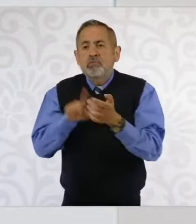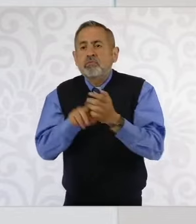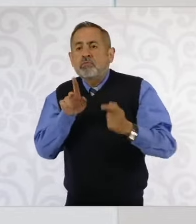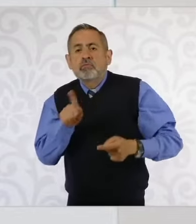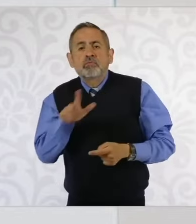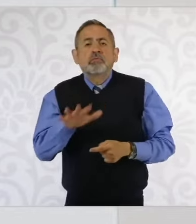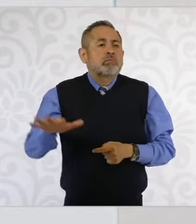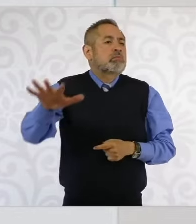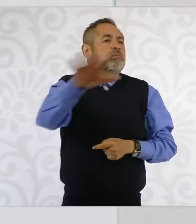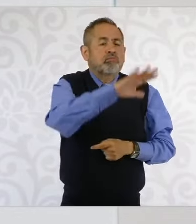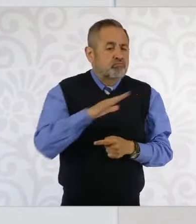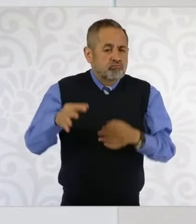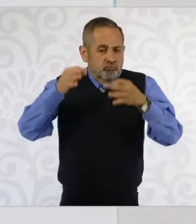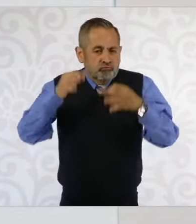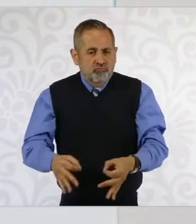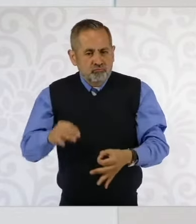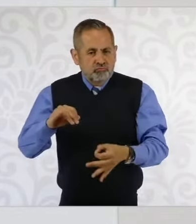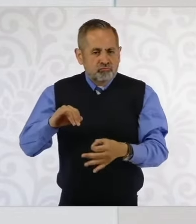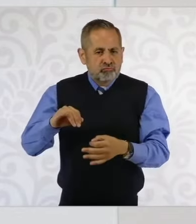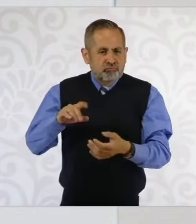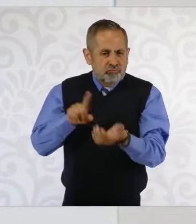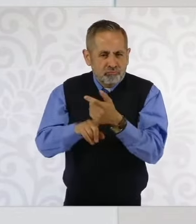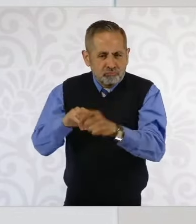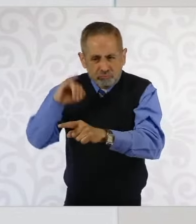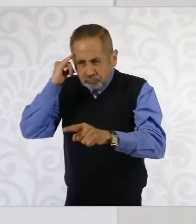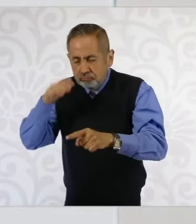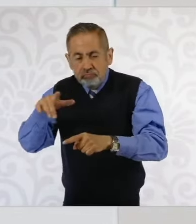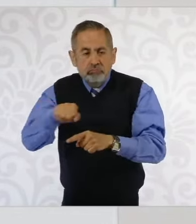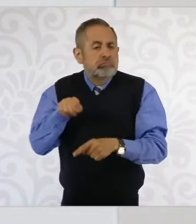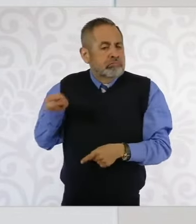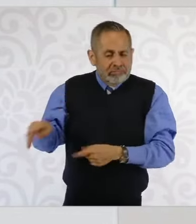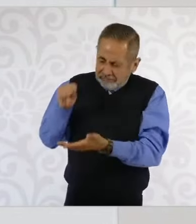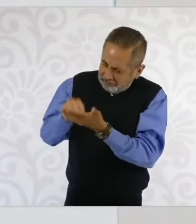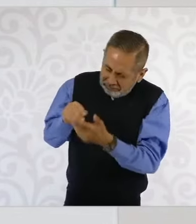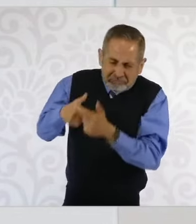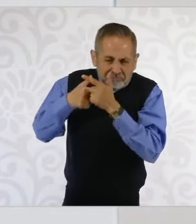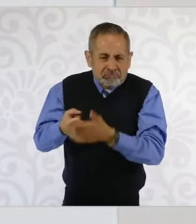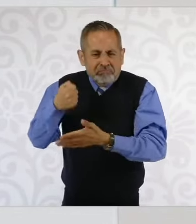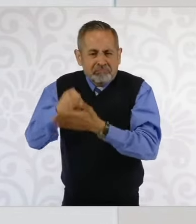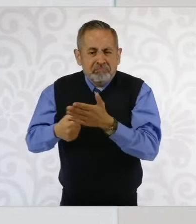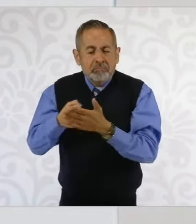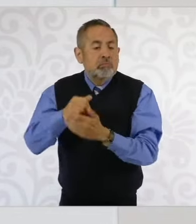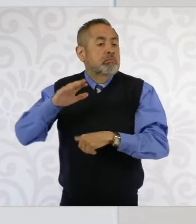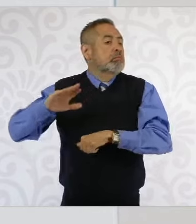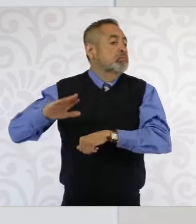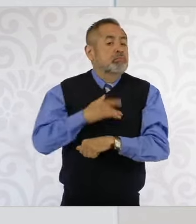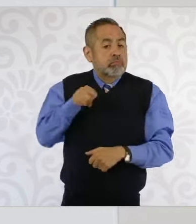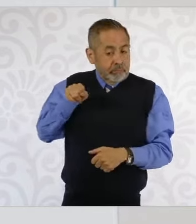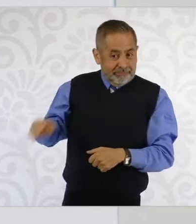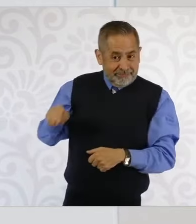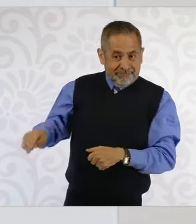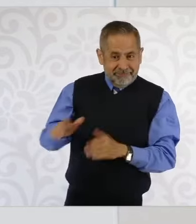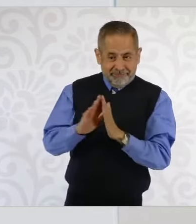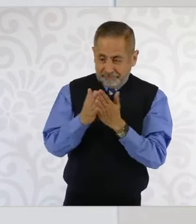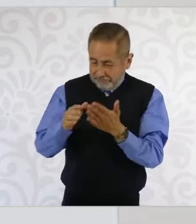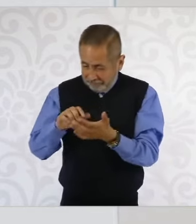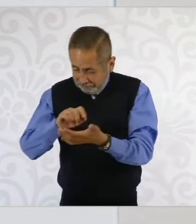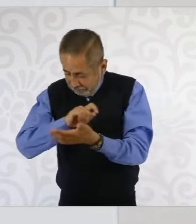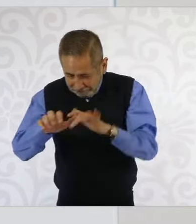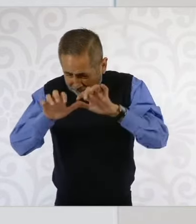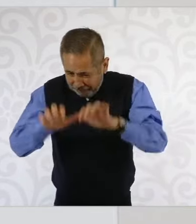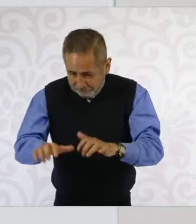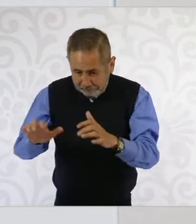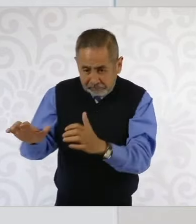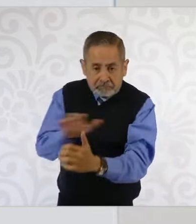originarios, pues, es seguir luchando desde otra trinchera, porque en el momento en que llegue a publicar su libro, pues va a ser